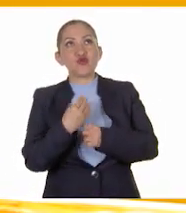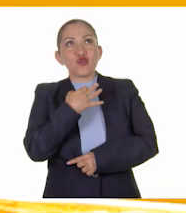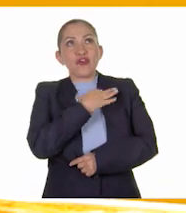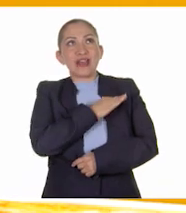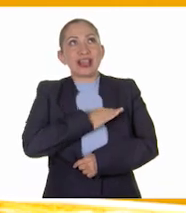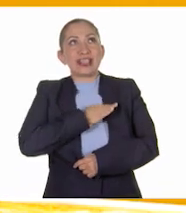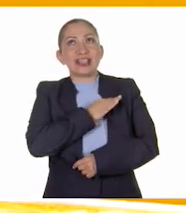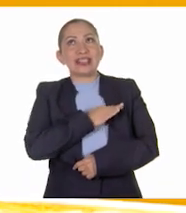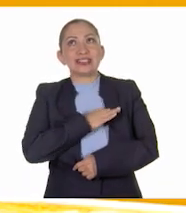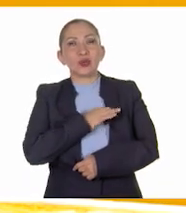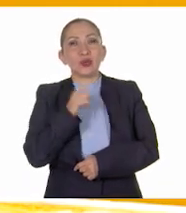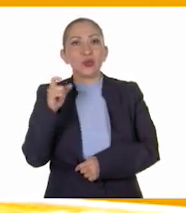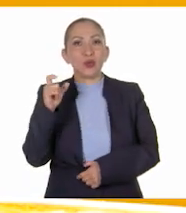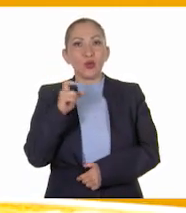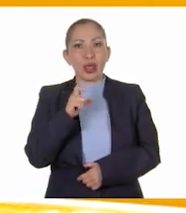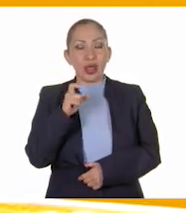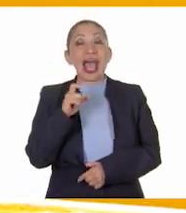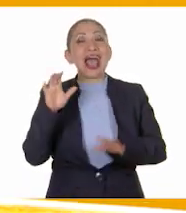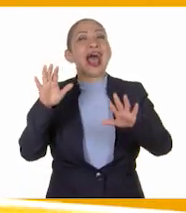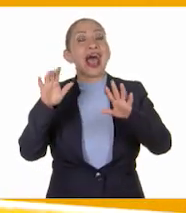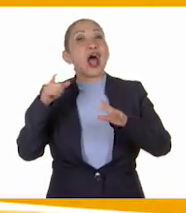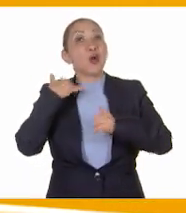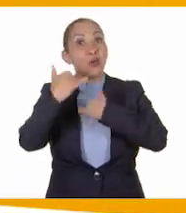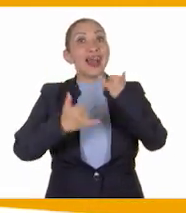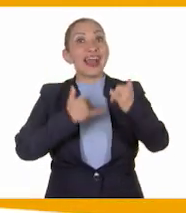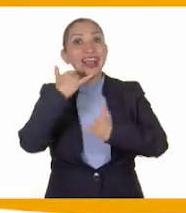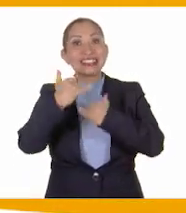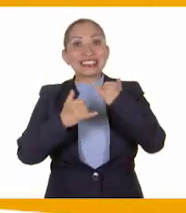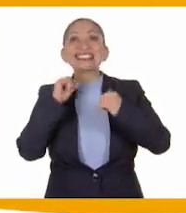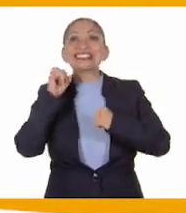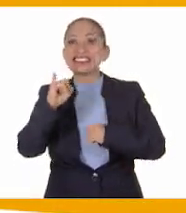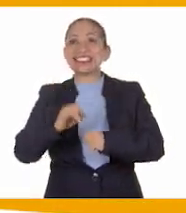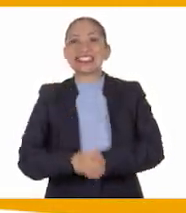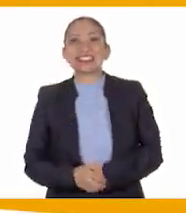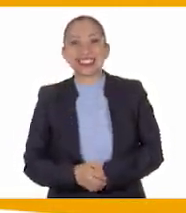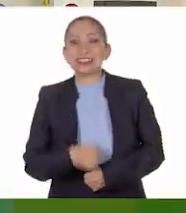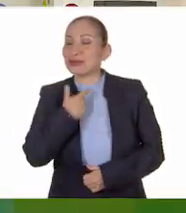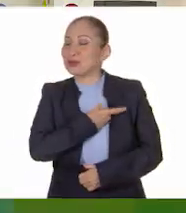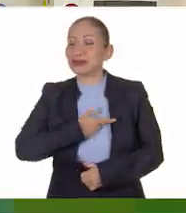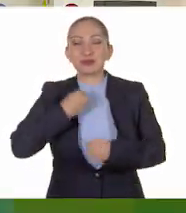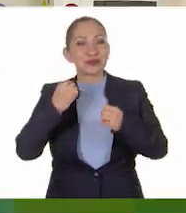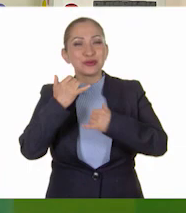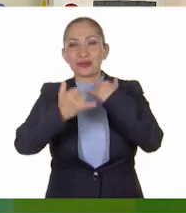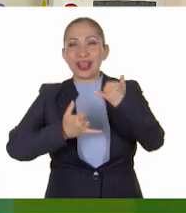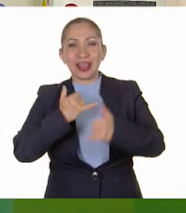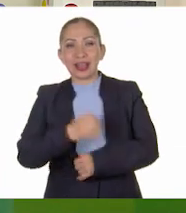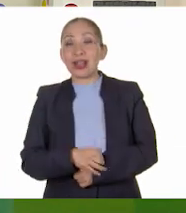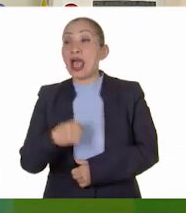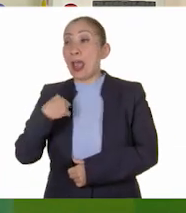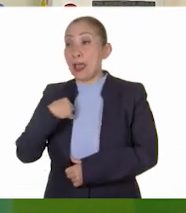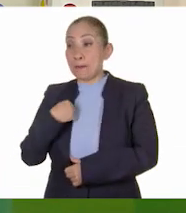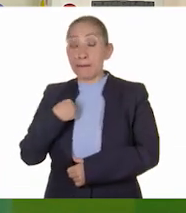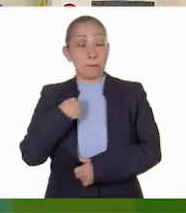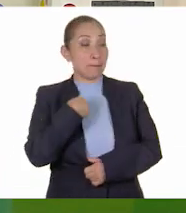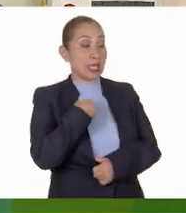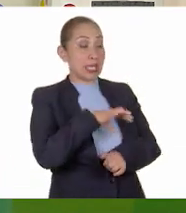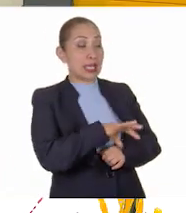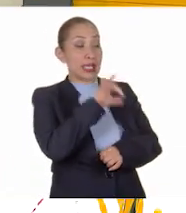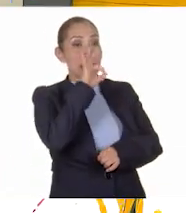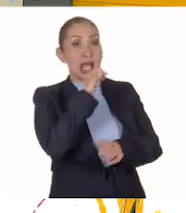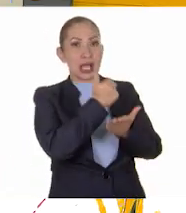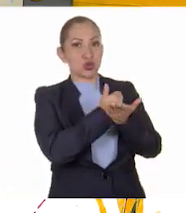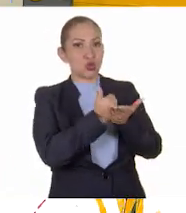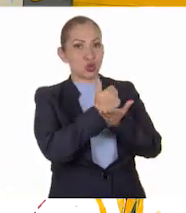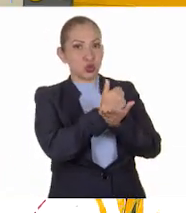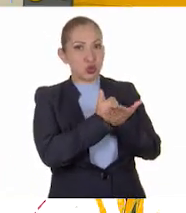felicidad... ¡Ah, jugar! ¡Sí! Me gusta jugar. A mí me tocó la pelota